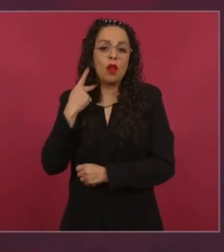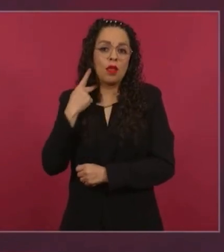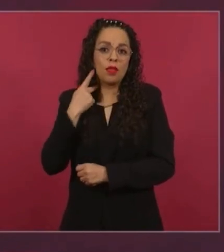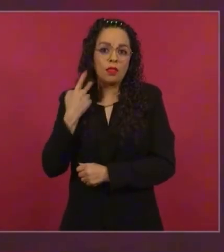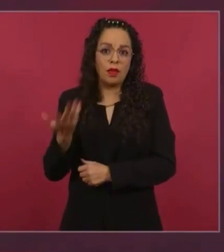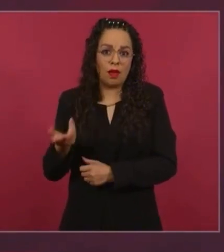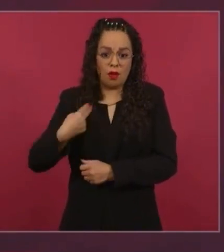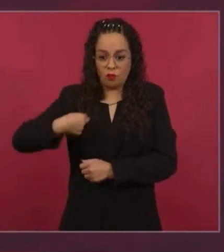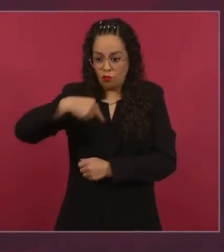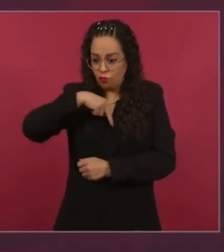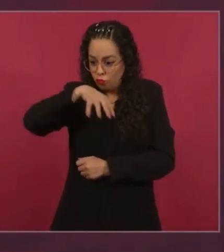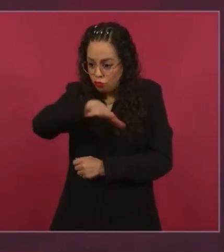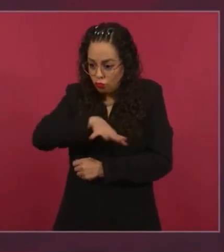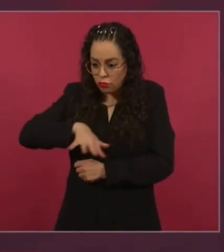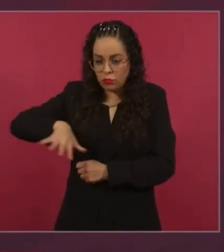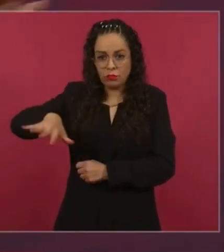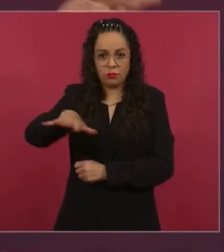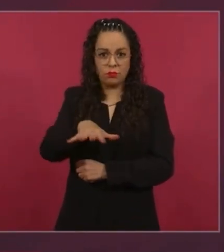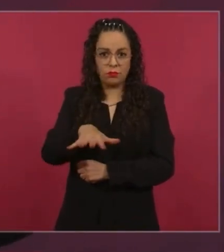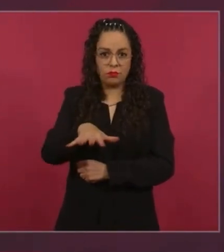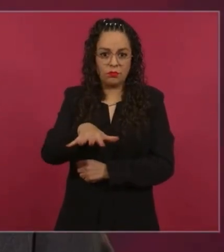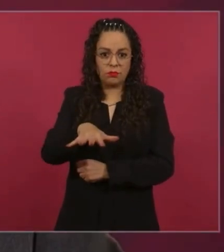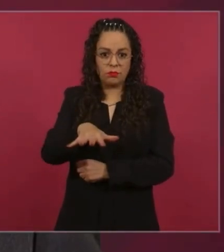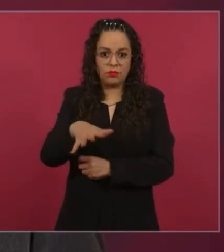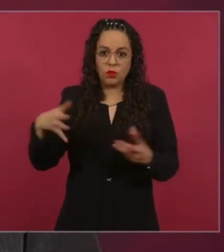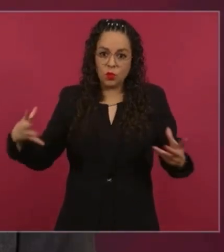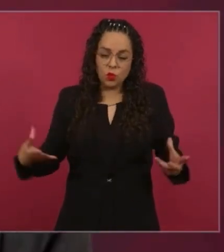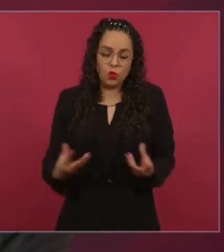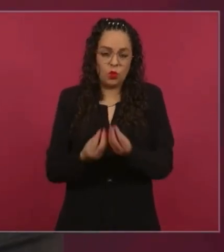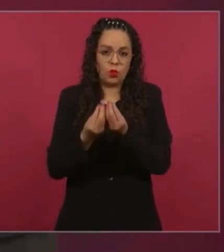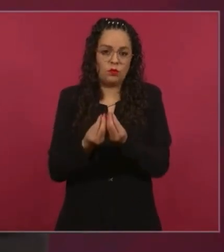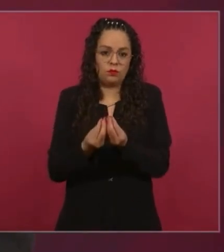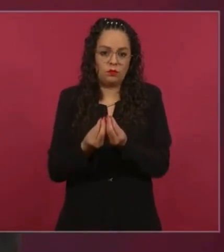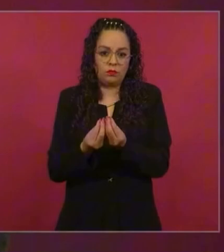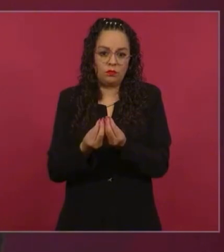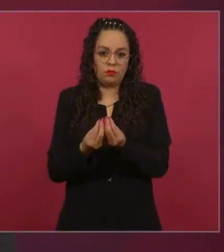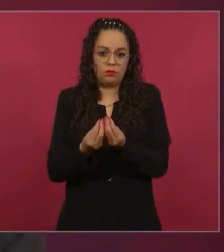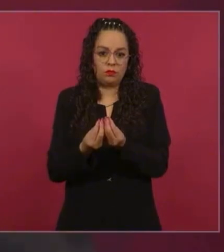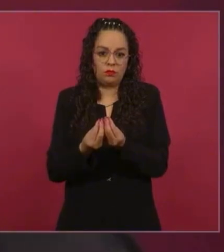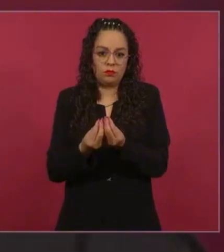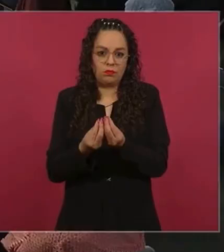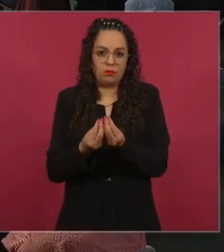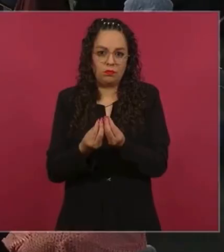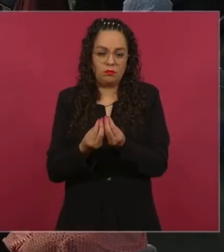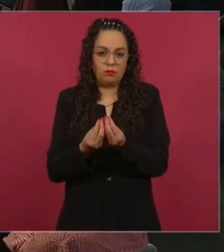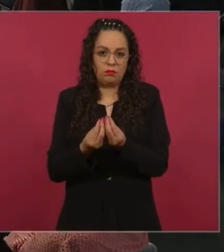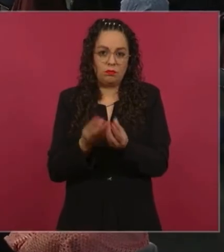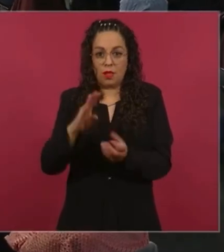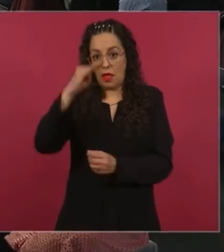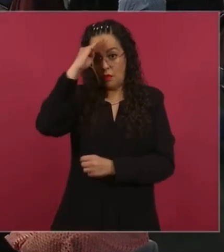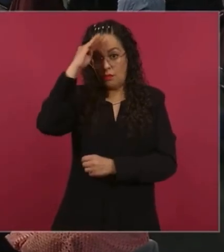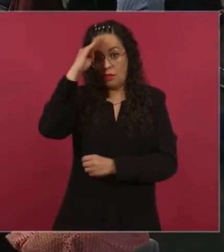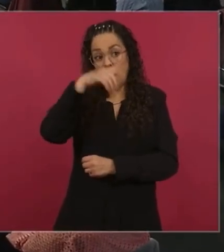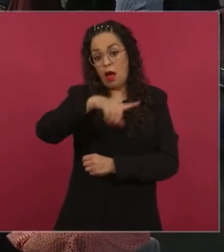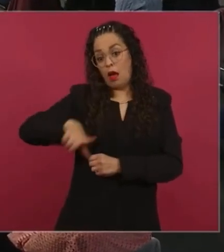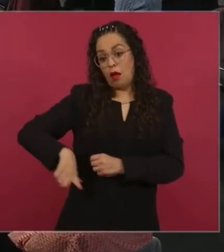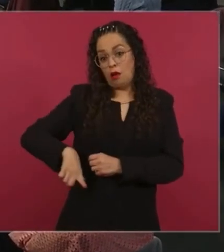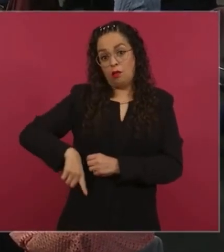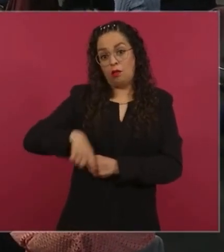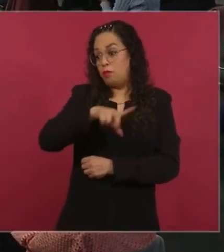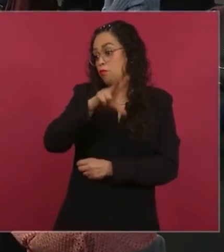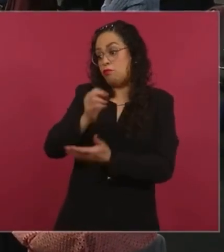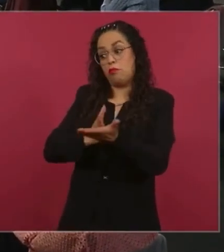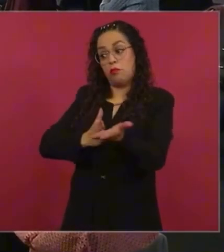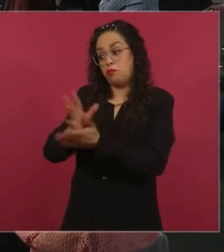el que no se meta el Estado. Todo hay que dejarlo